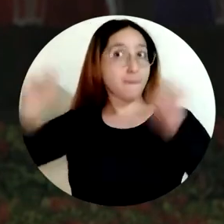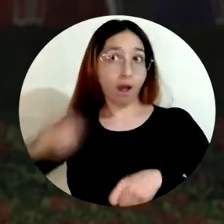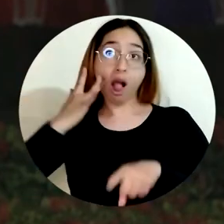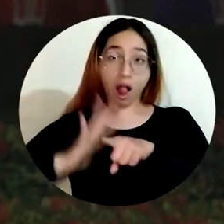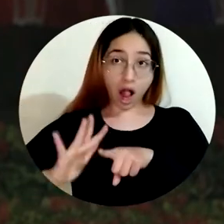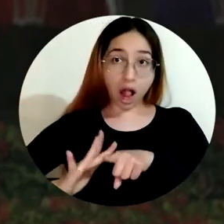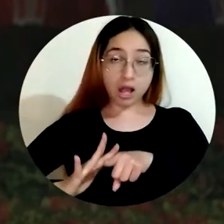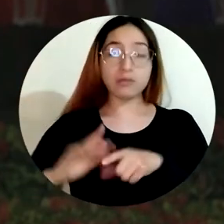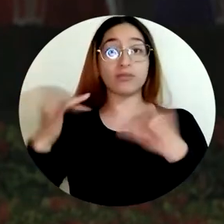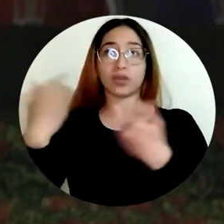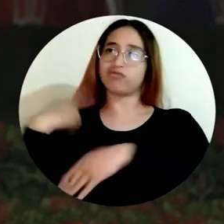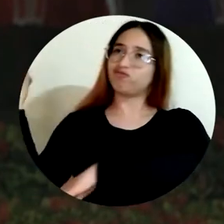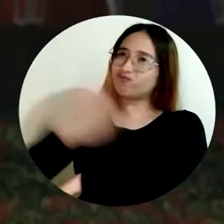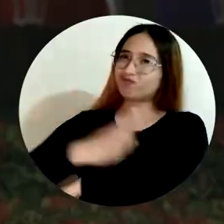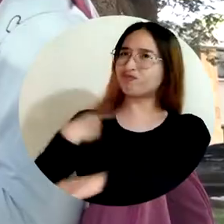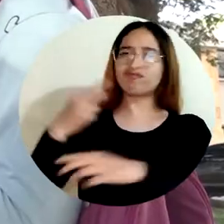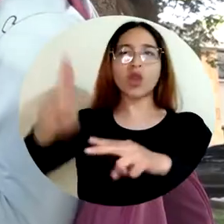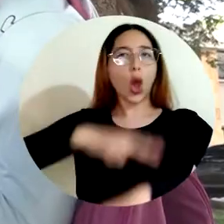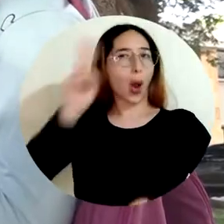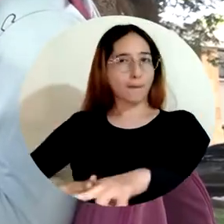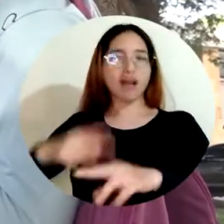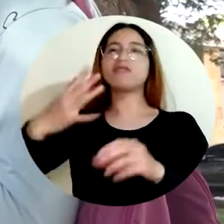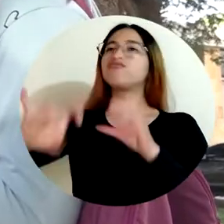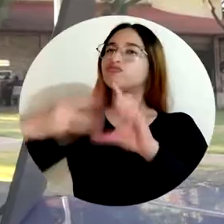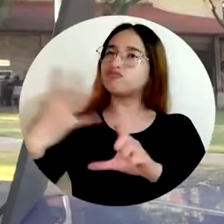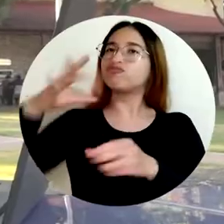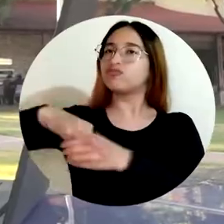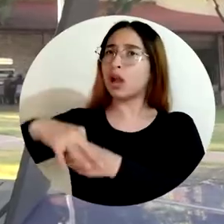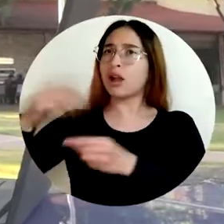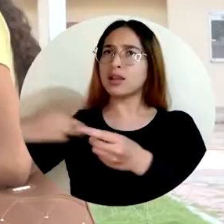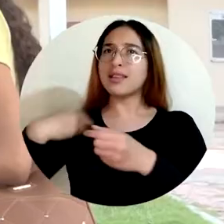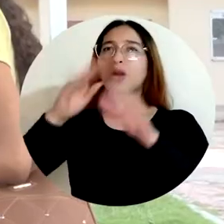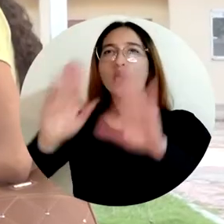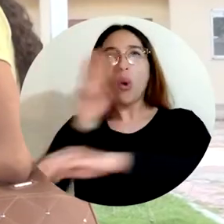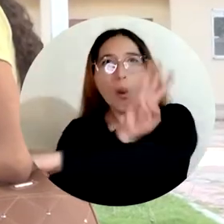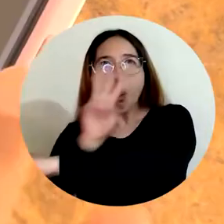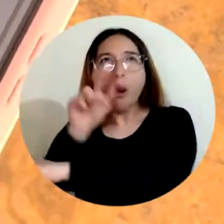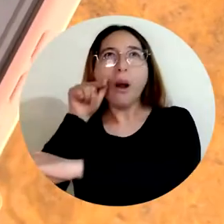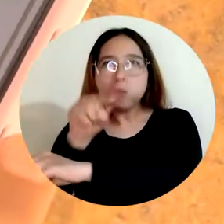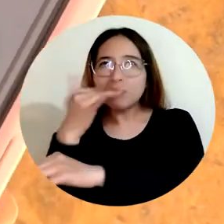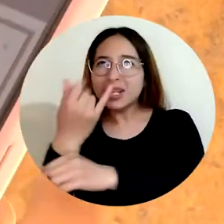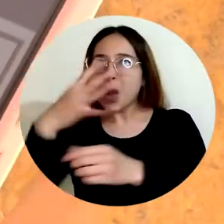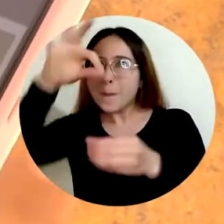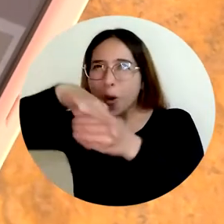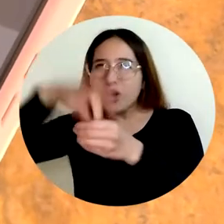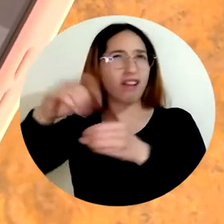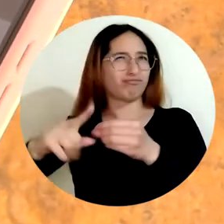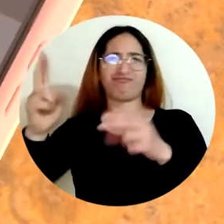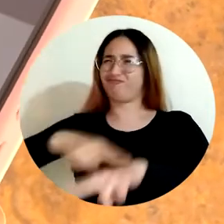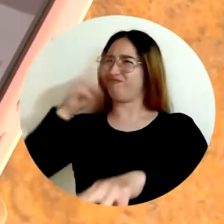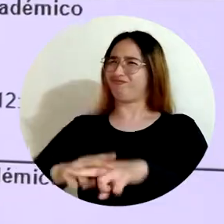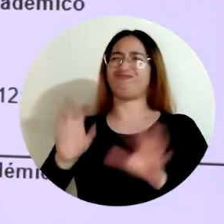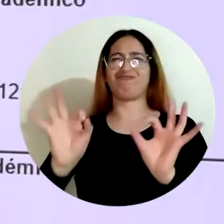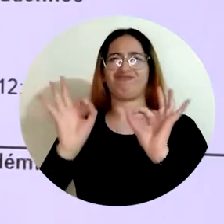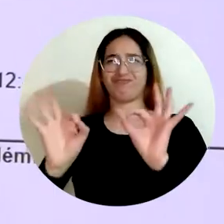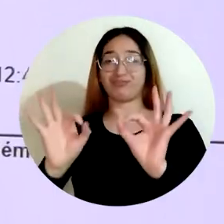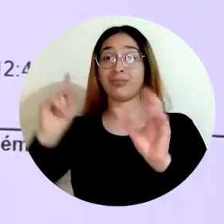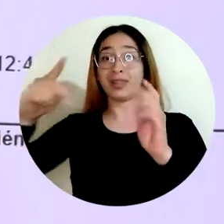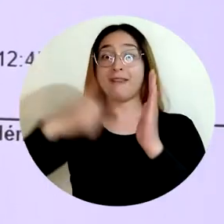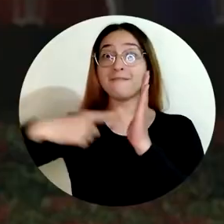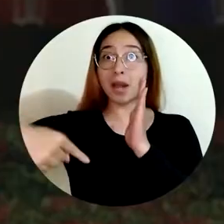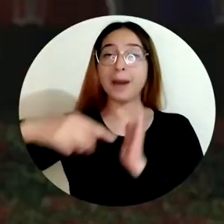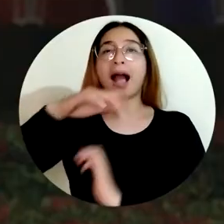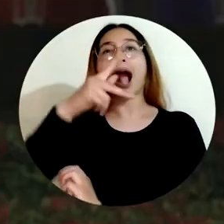país pudieron ejercer su derecho al voto. La jornada se desarrolló con total normalidad y fue un éxito gracias a la efectividad de la plataforma de